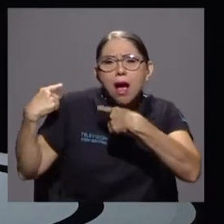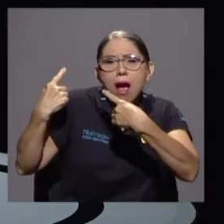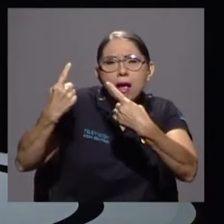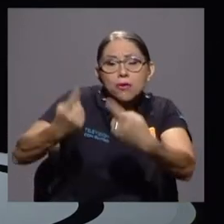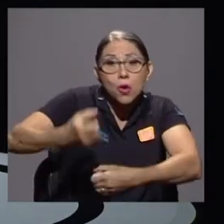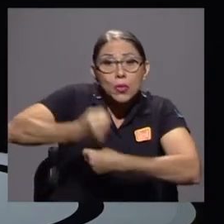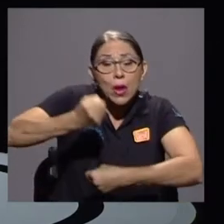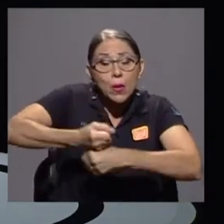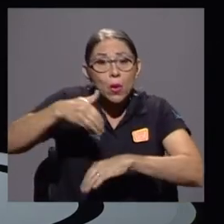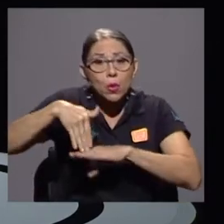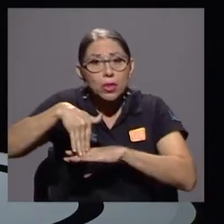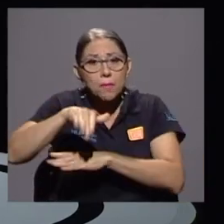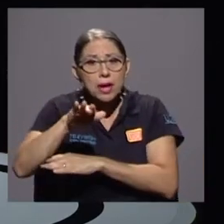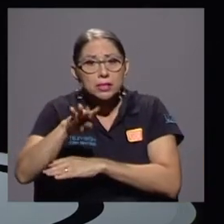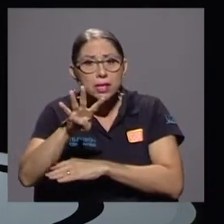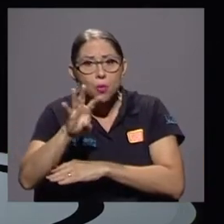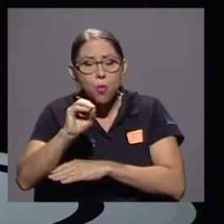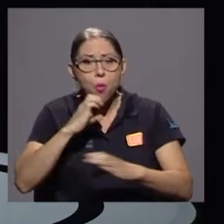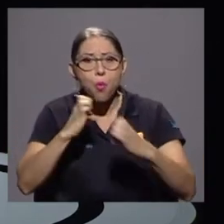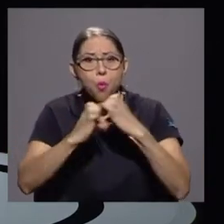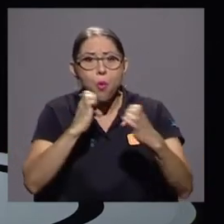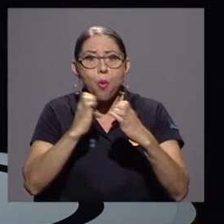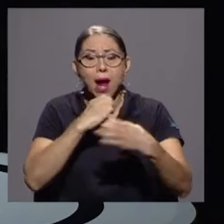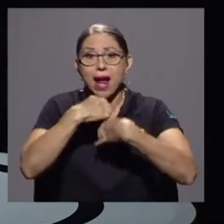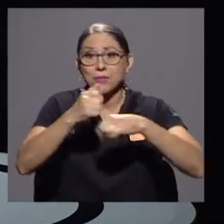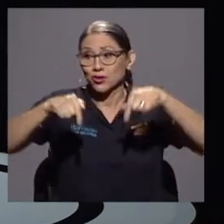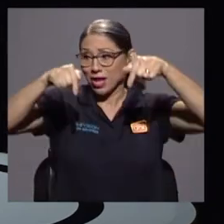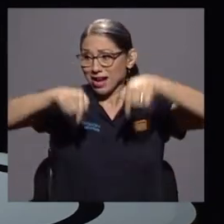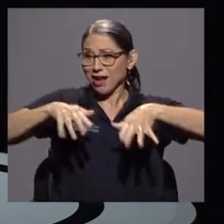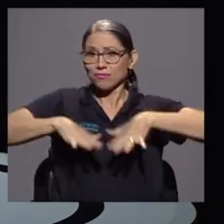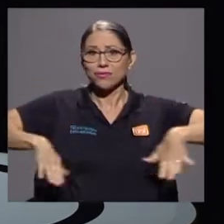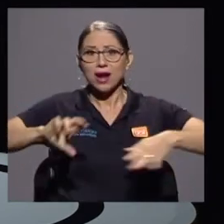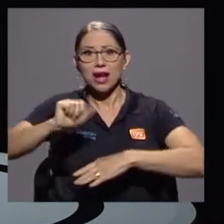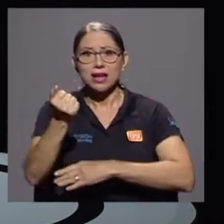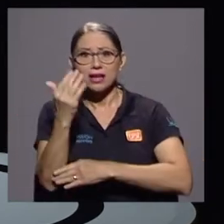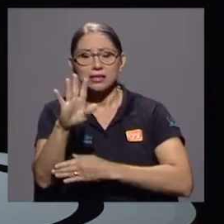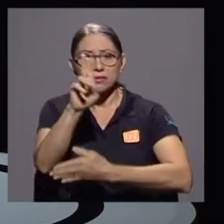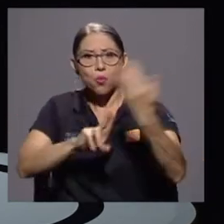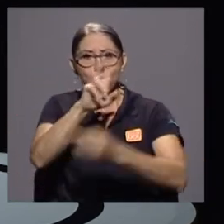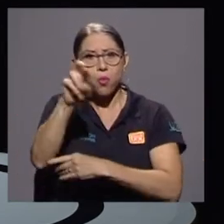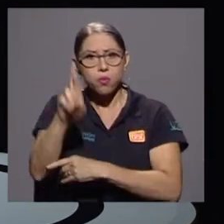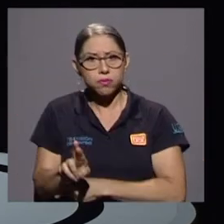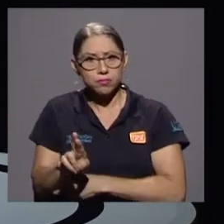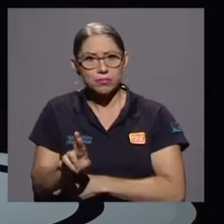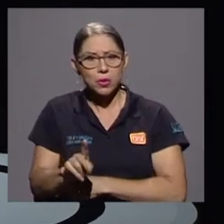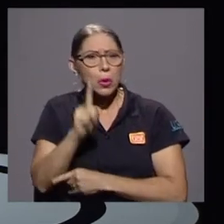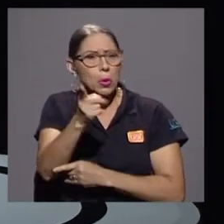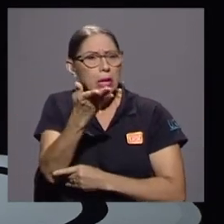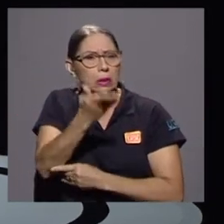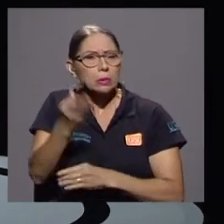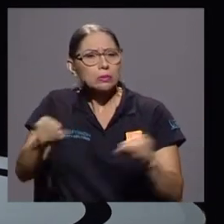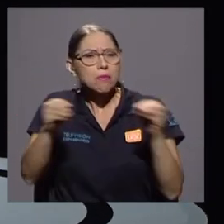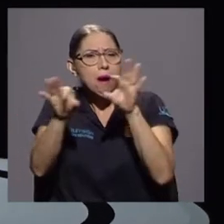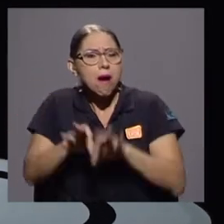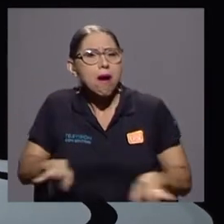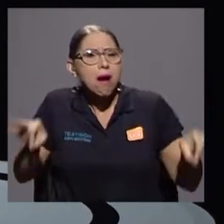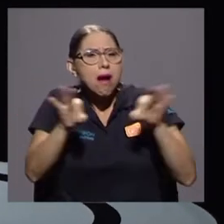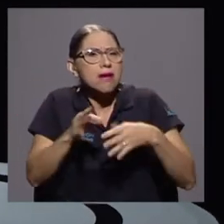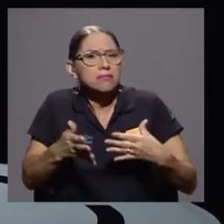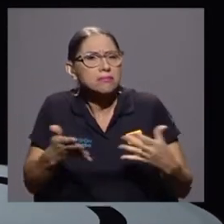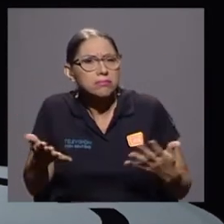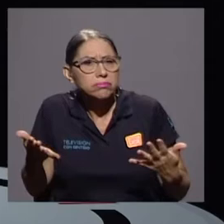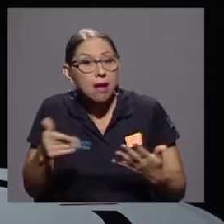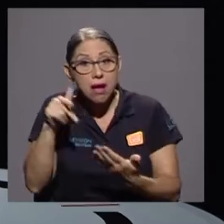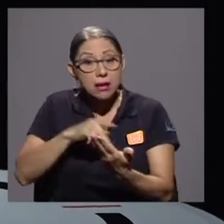entrevistas que hemos hecho acá en los estudios del Canal 15 Universidad de Costa Rica. Una de las cosas más importantes es que este programa